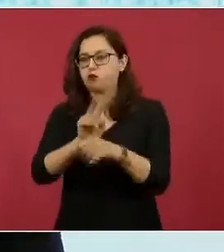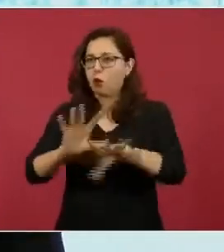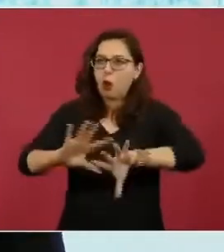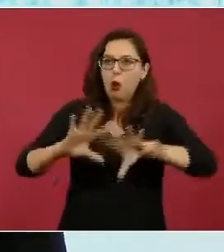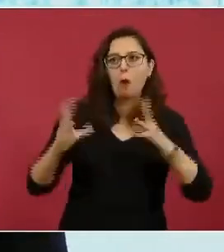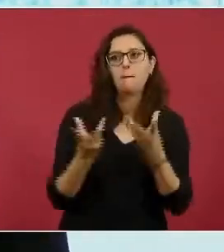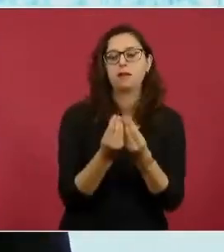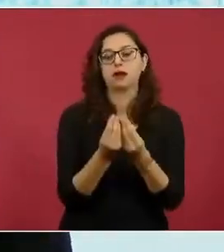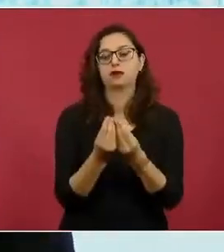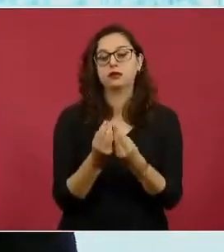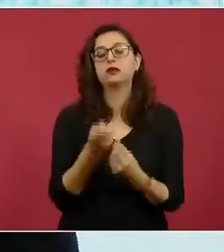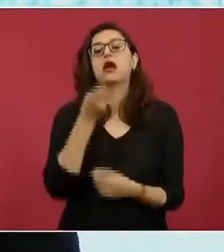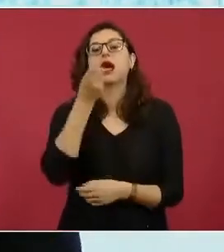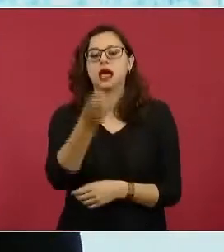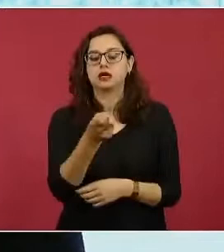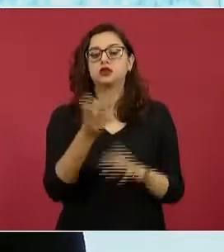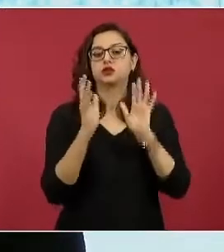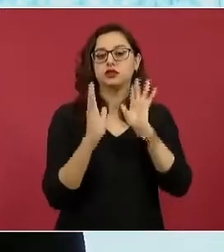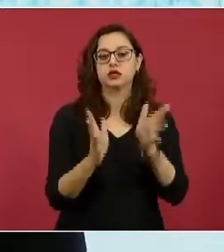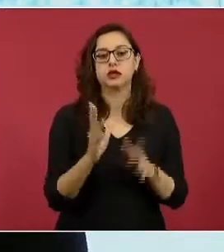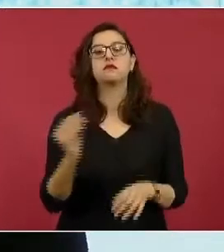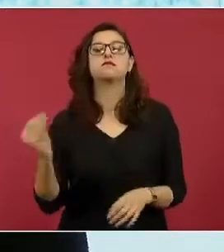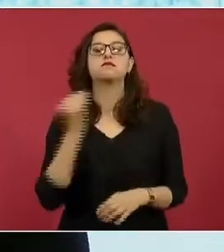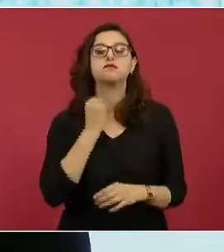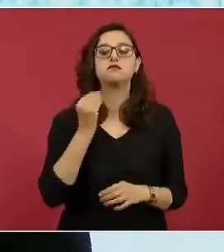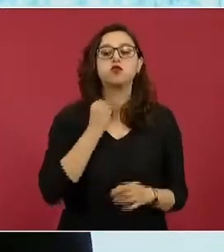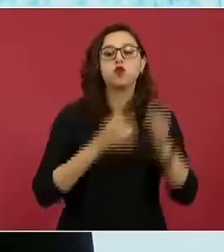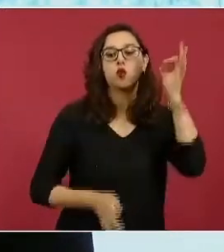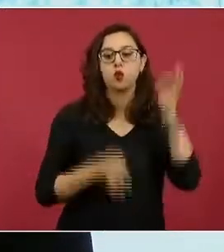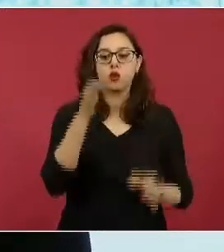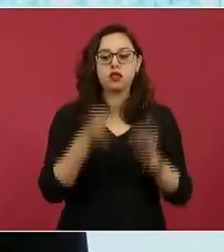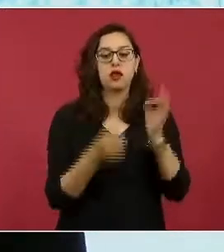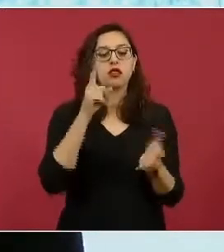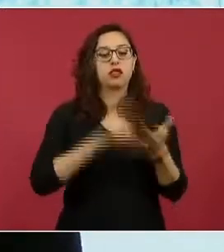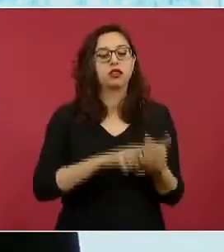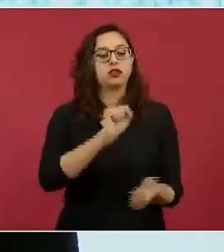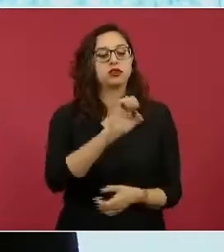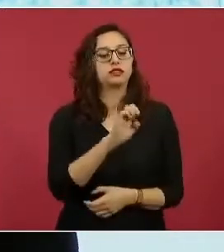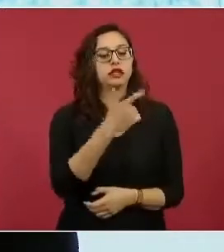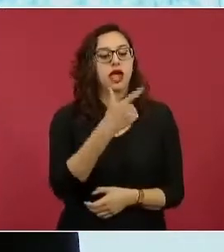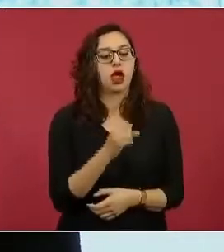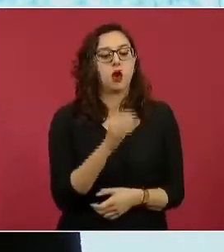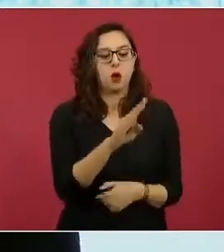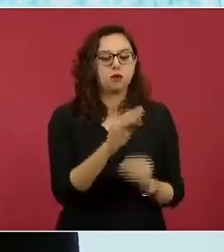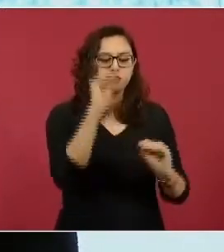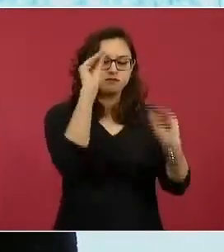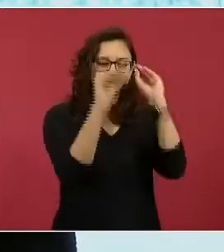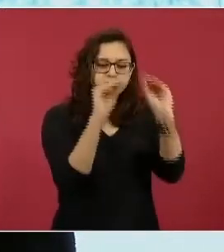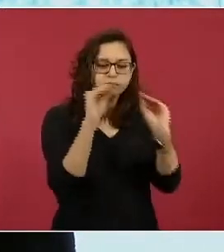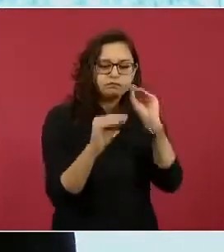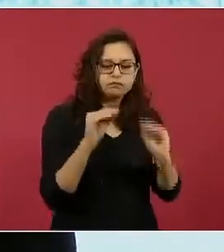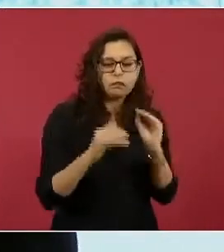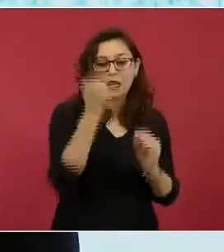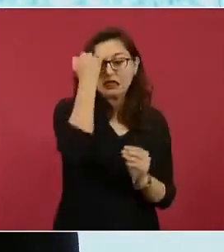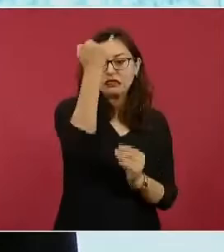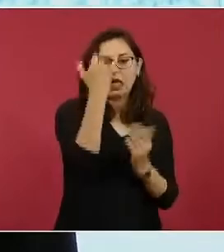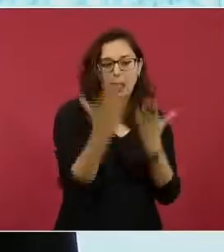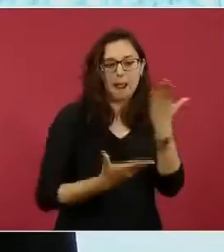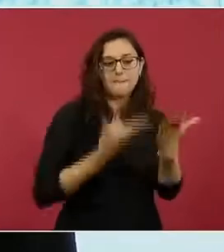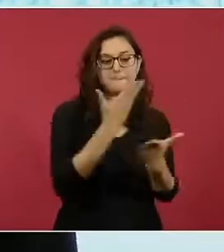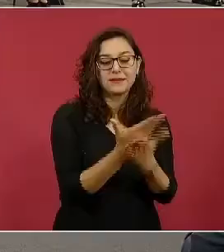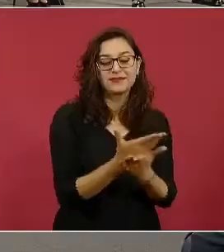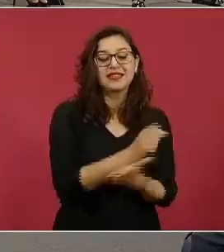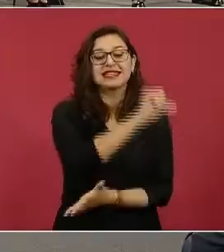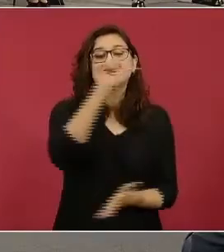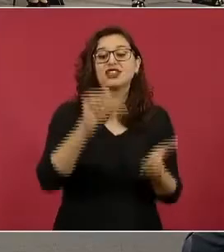estamos elaborando junto con la Consejería Jurídica, desde la Secretaría de Gobernación, una iniciativa para conformar el Centro